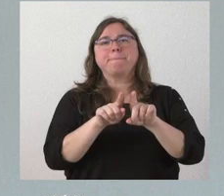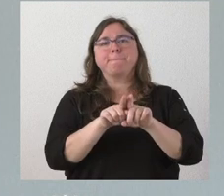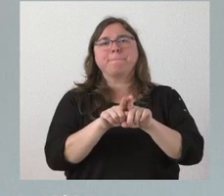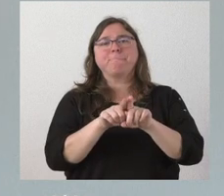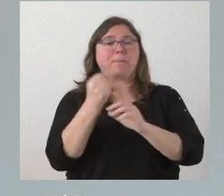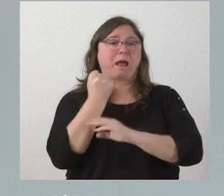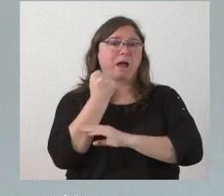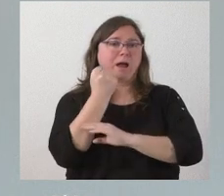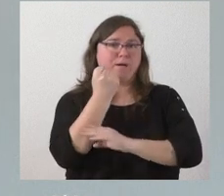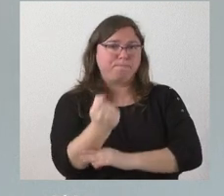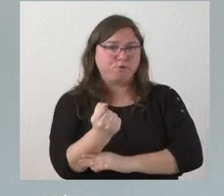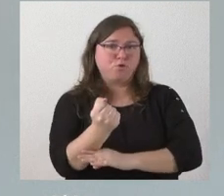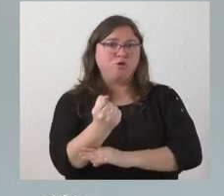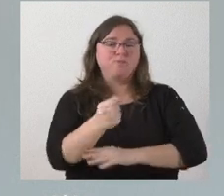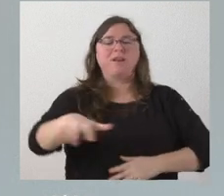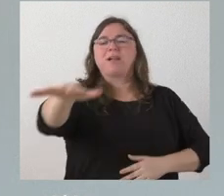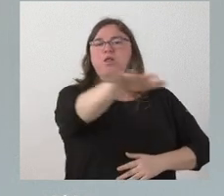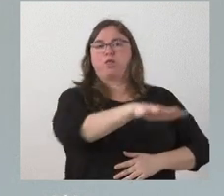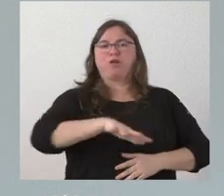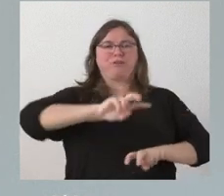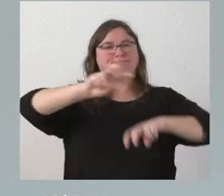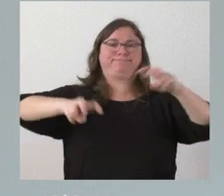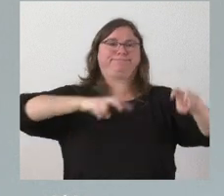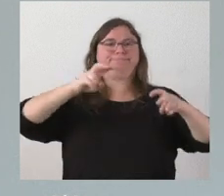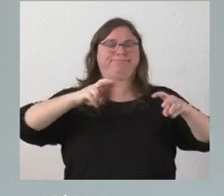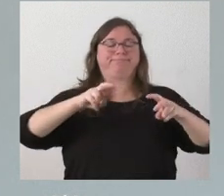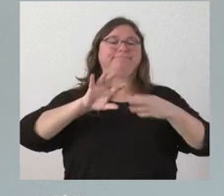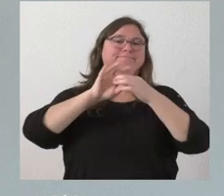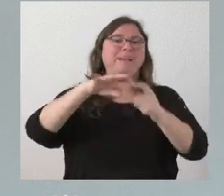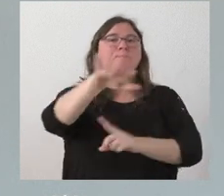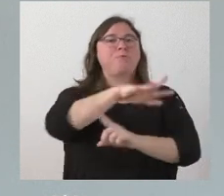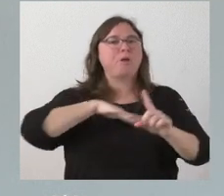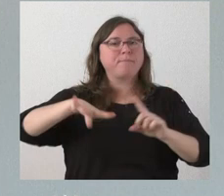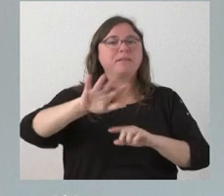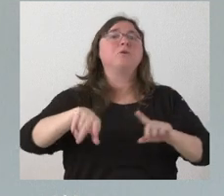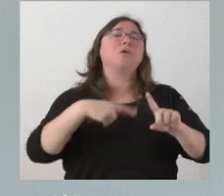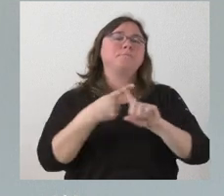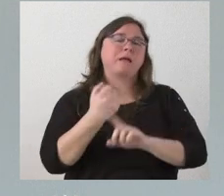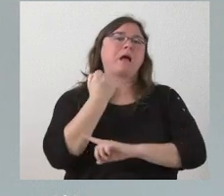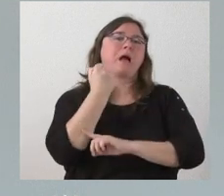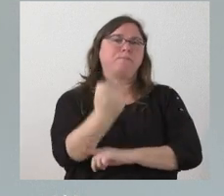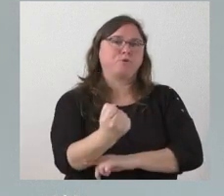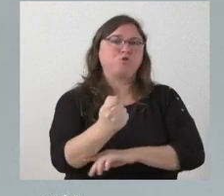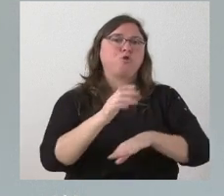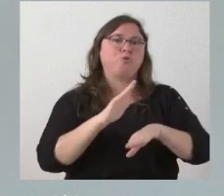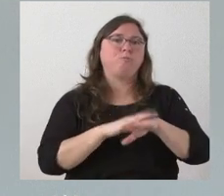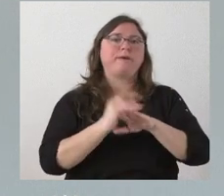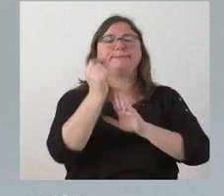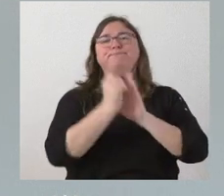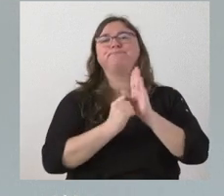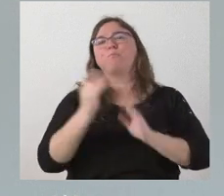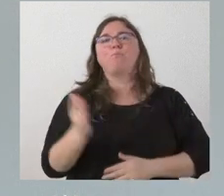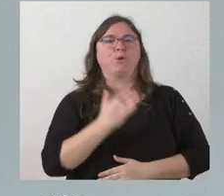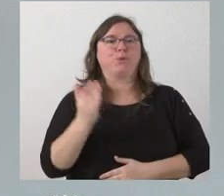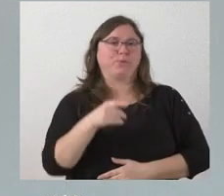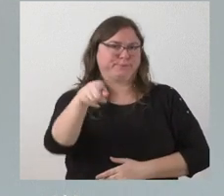apoyo a la restauración de la zona en términos ambientales pero también en términos de apoyo a las actividades productivas que